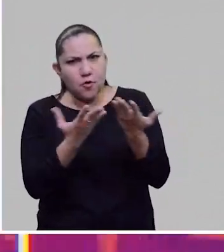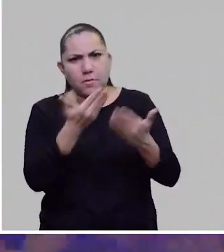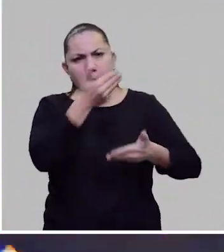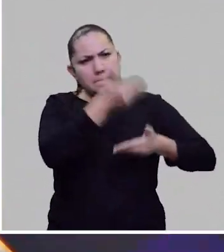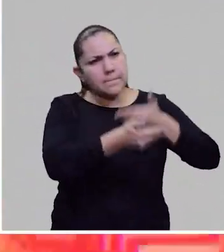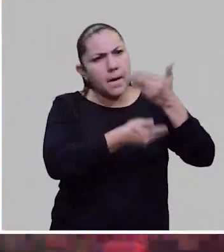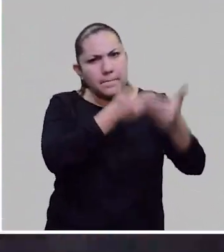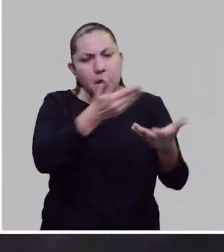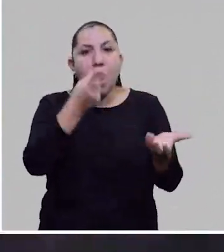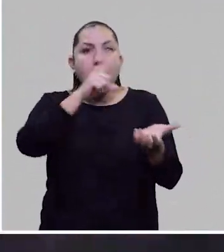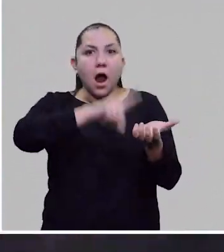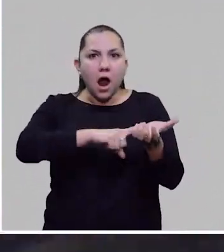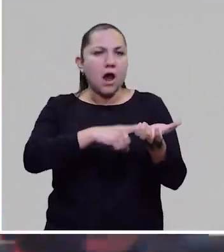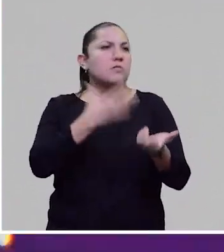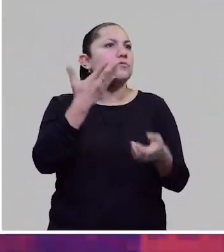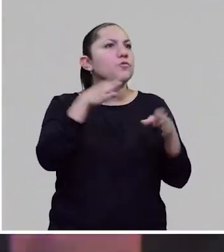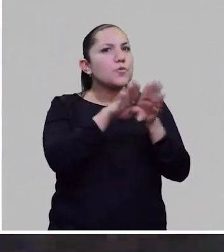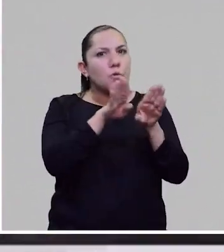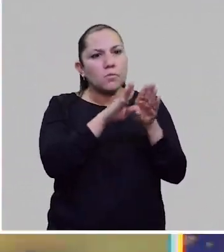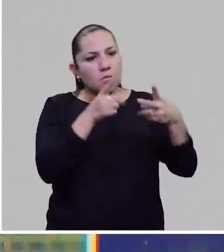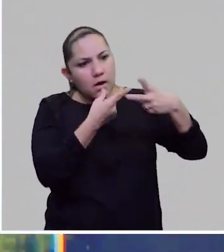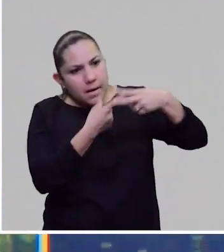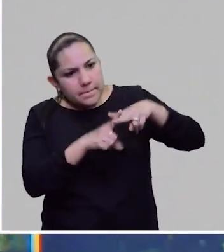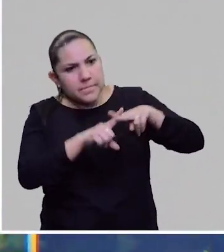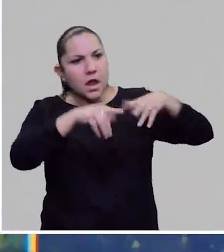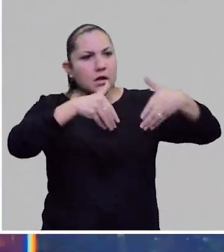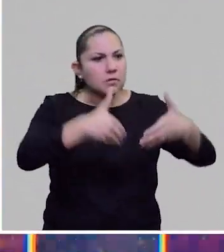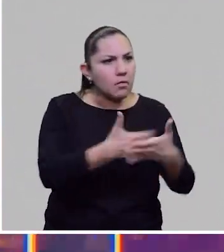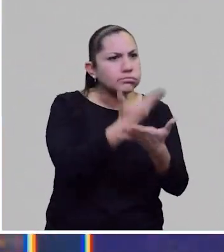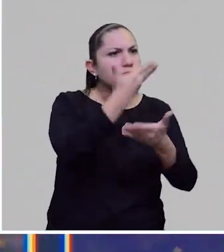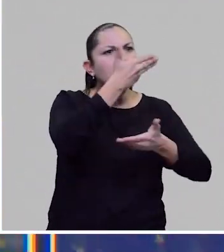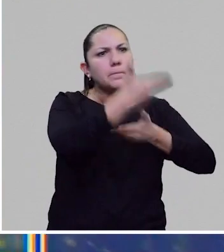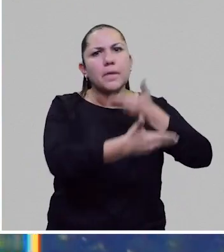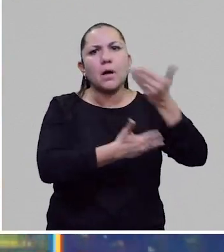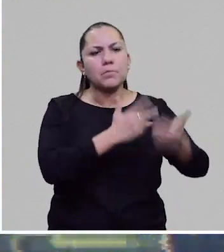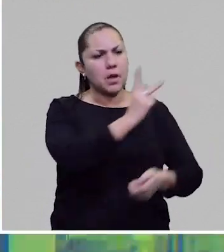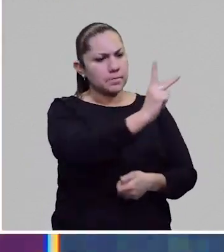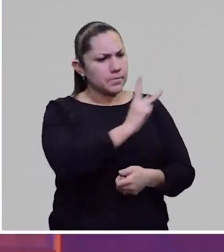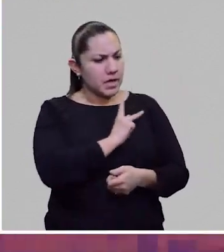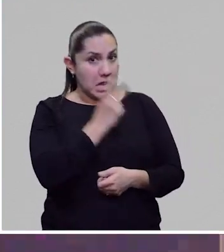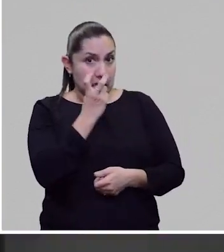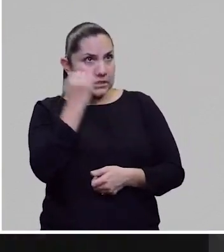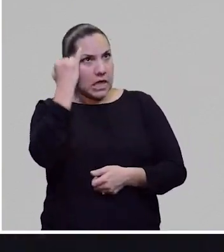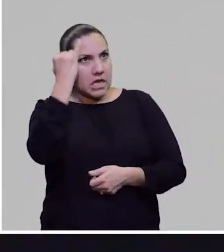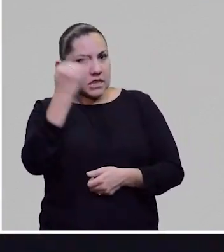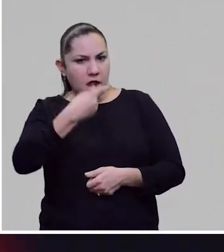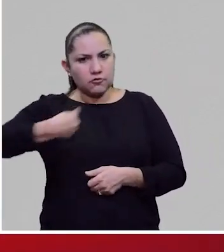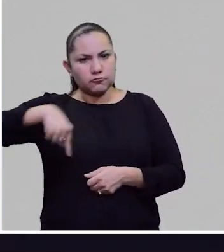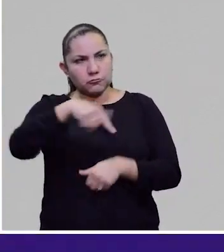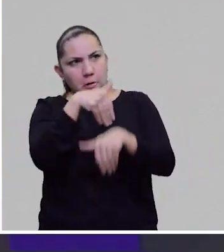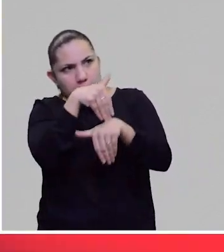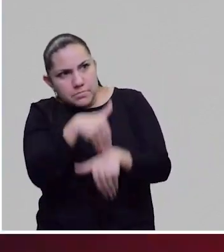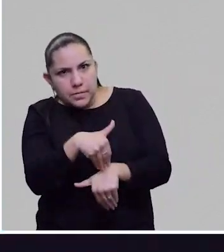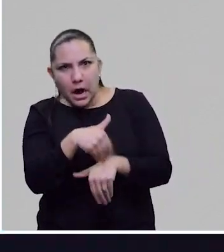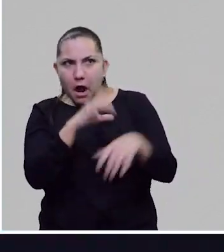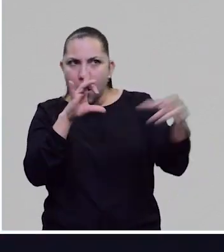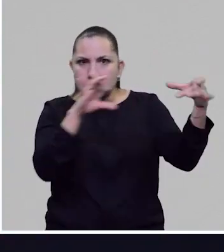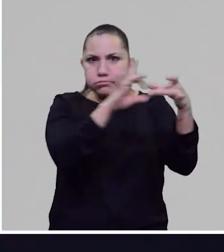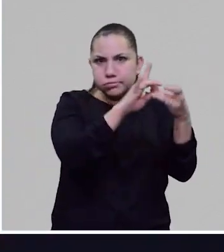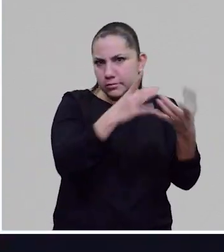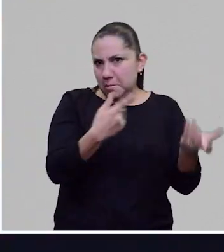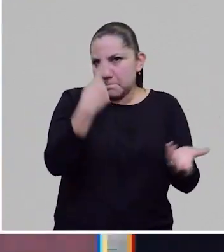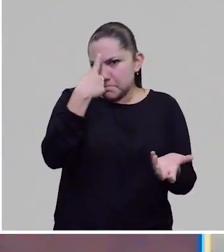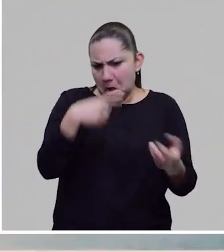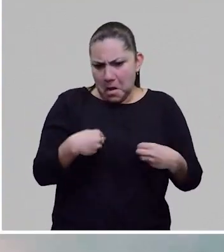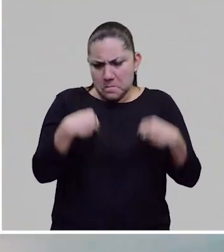volvernos demiurgos, creadores y hemos de una grey hecha a nuestra semejanza que se subordine, nos entretenga y sobre todo que